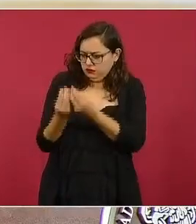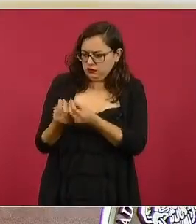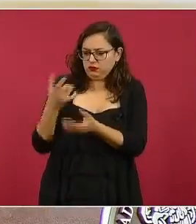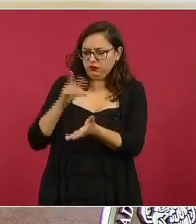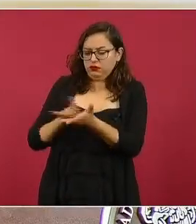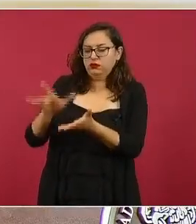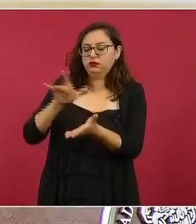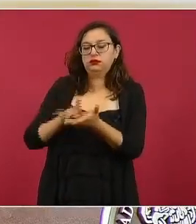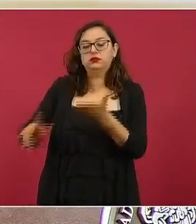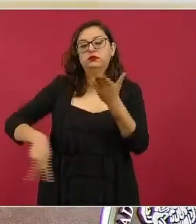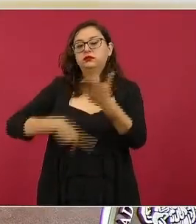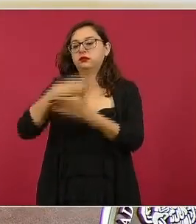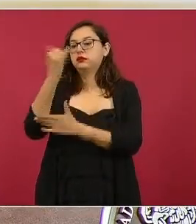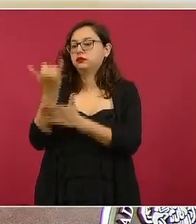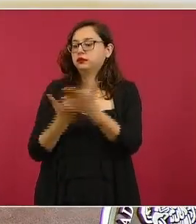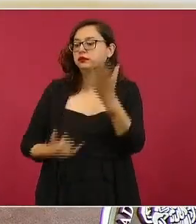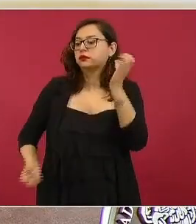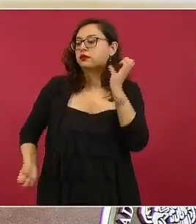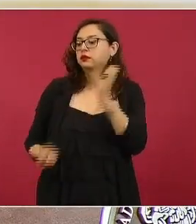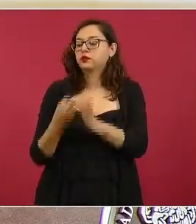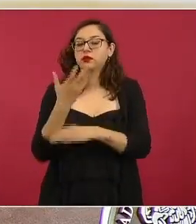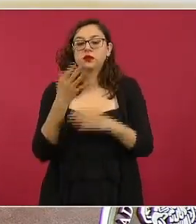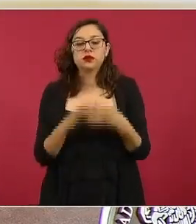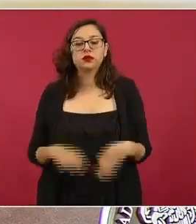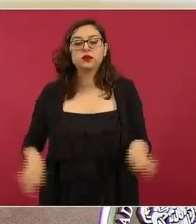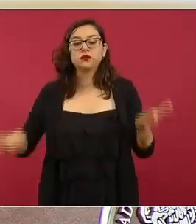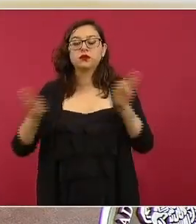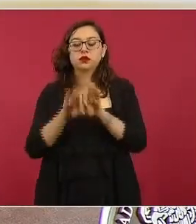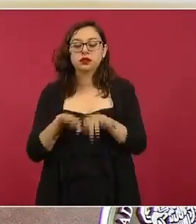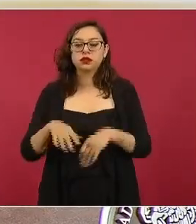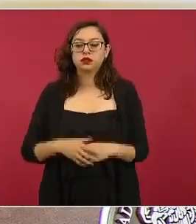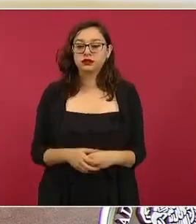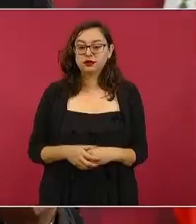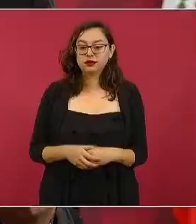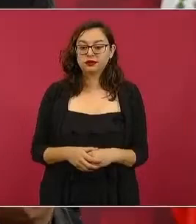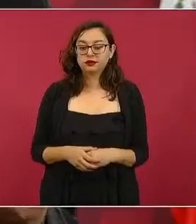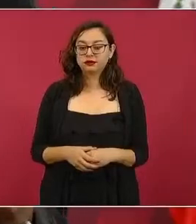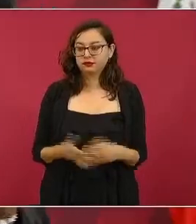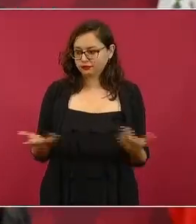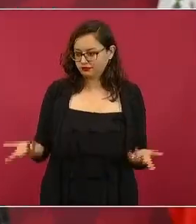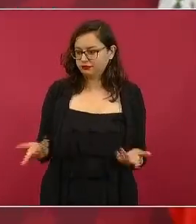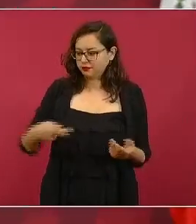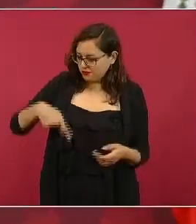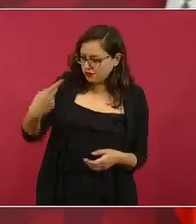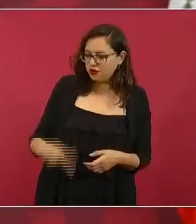porque lo otro es que sigan extrayendo